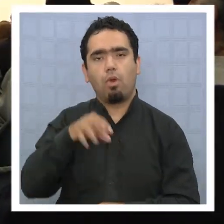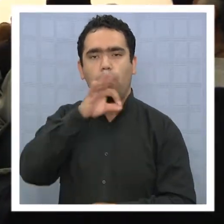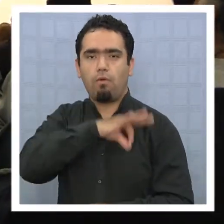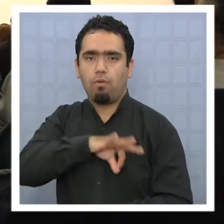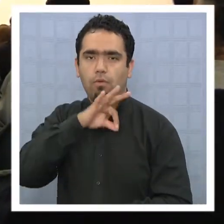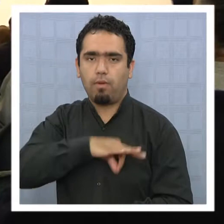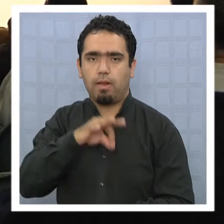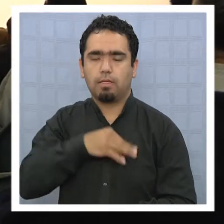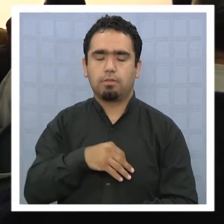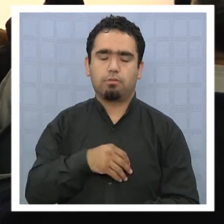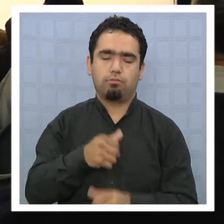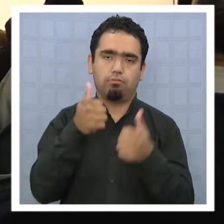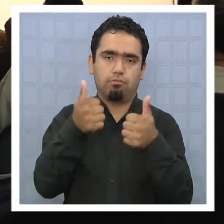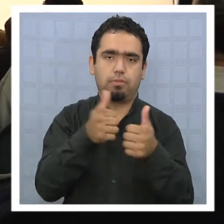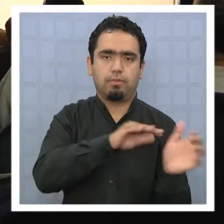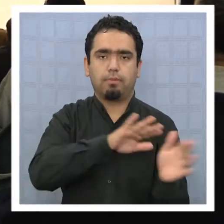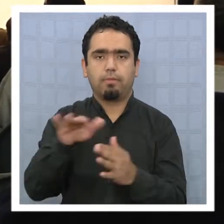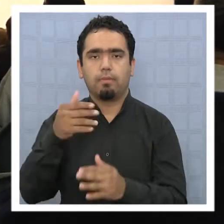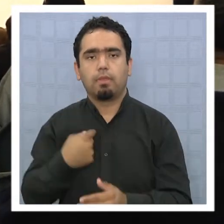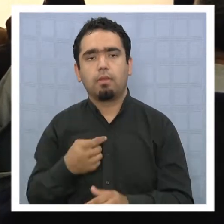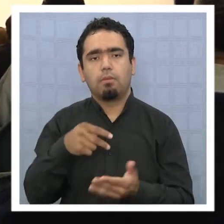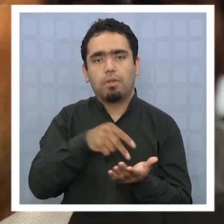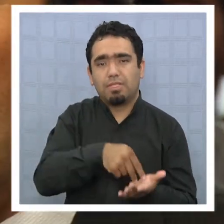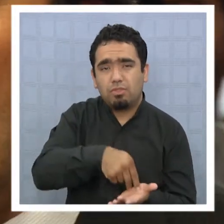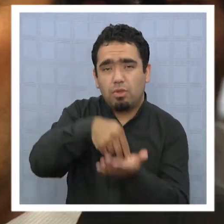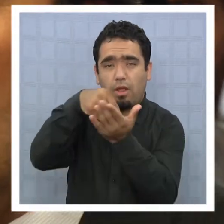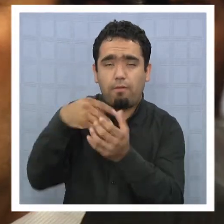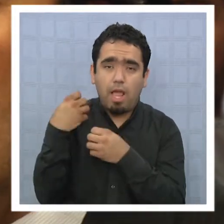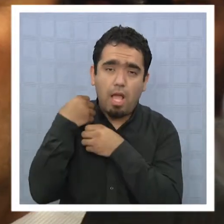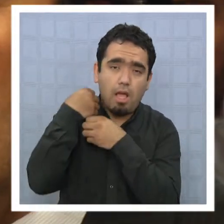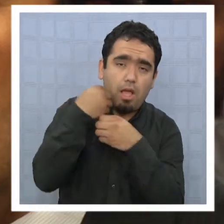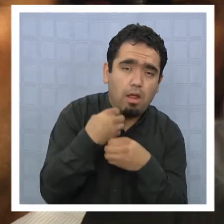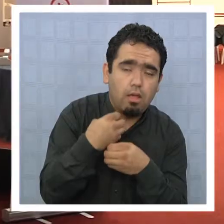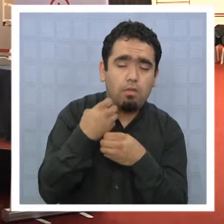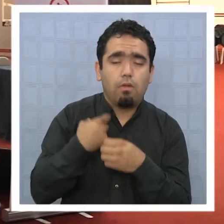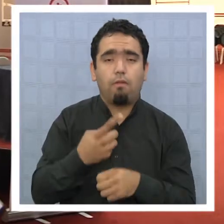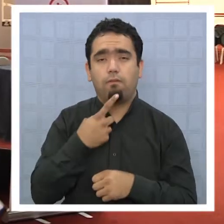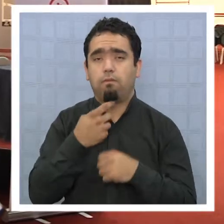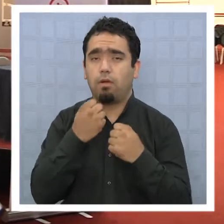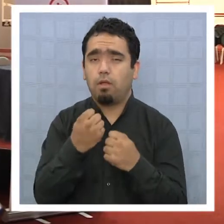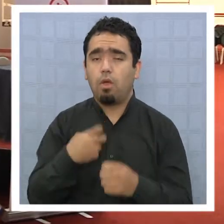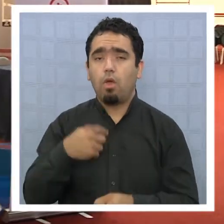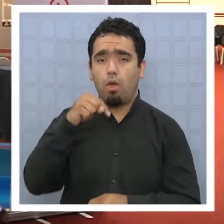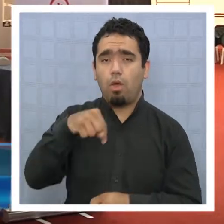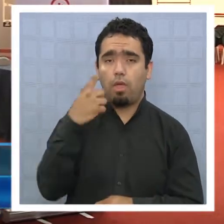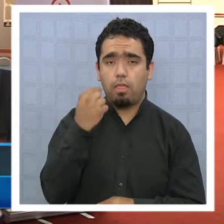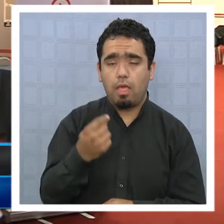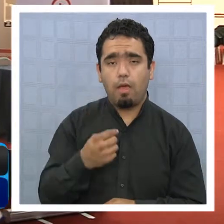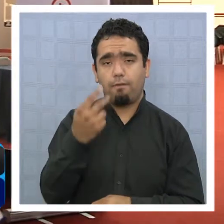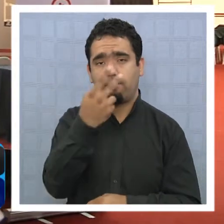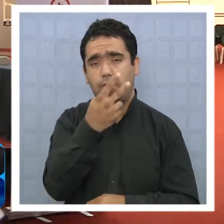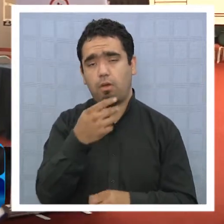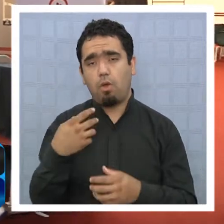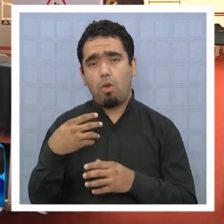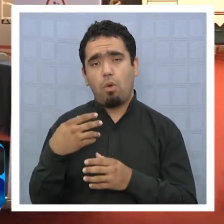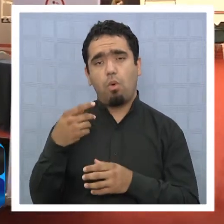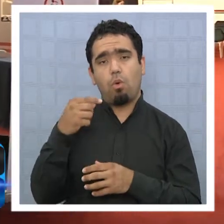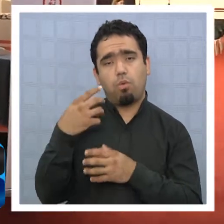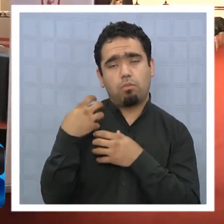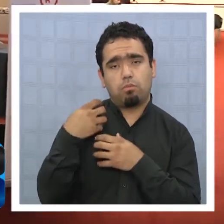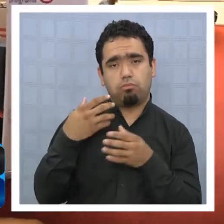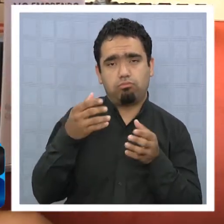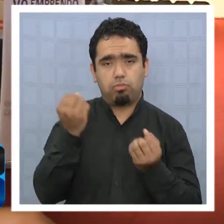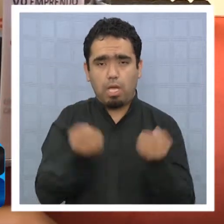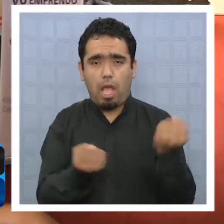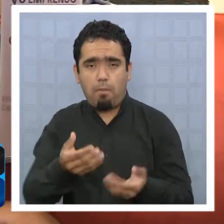jubilación digna. El trabajo que hacemos en Zonas Brancas es demasiado fuerte. Hoy en día es contenedor que trae 28.000 kilos nosotros por nuestro